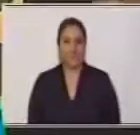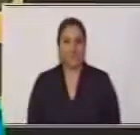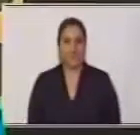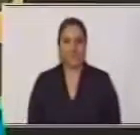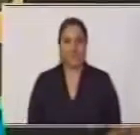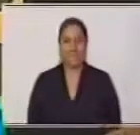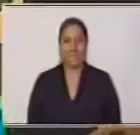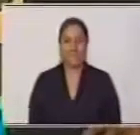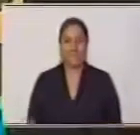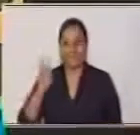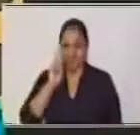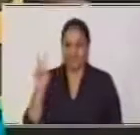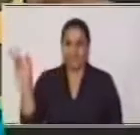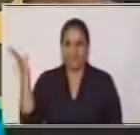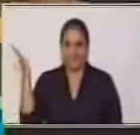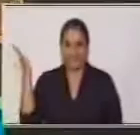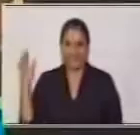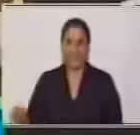Veamos.